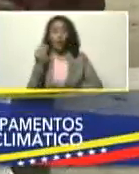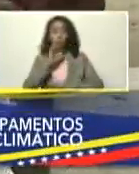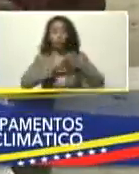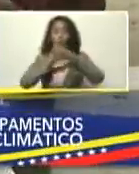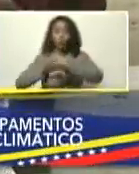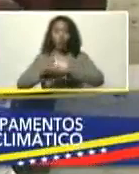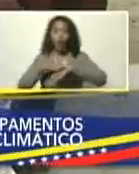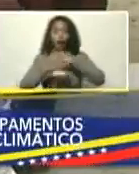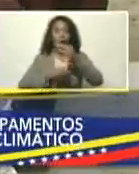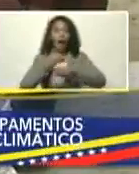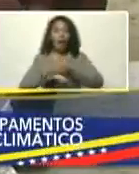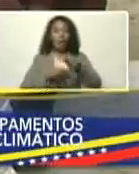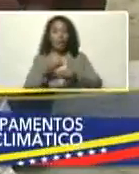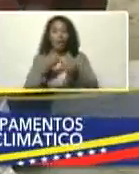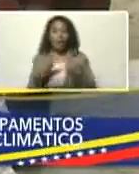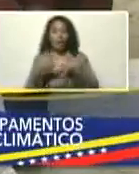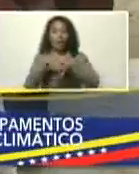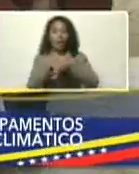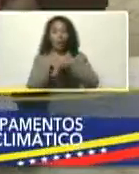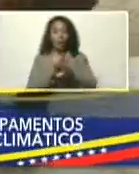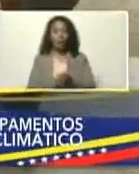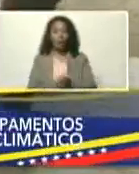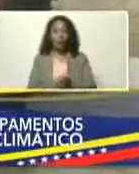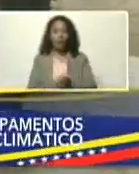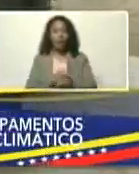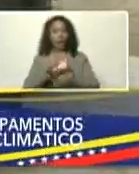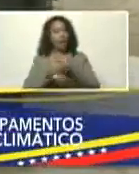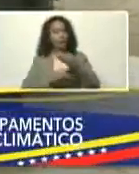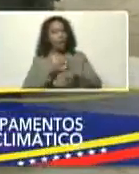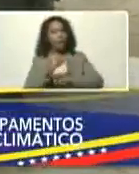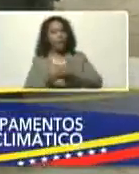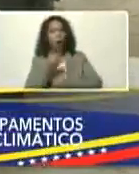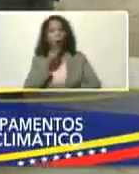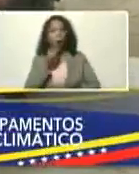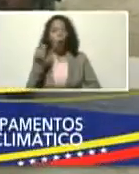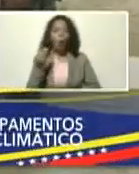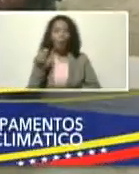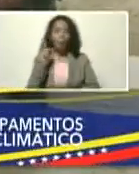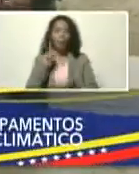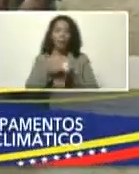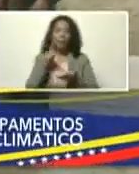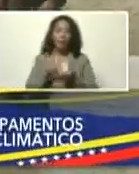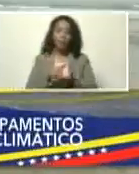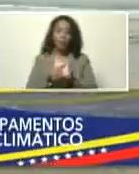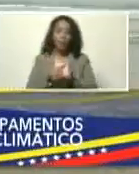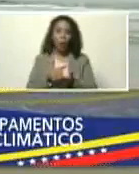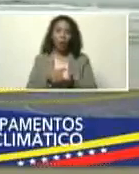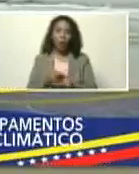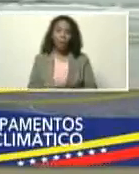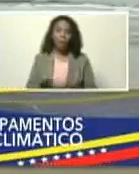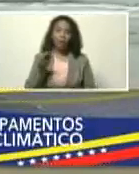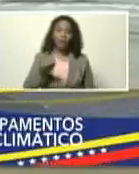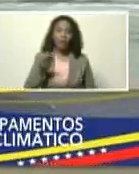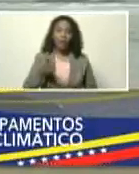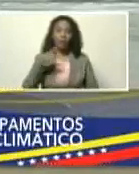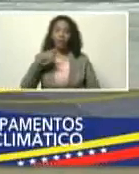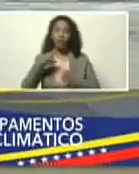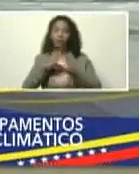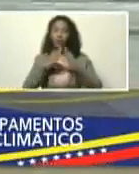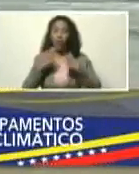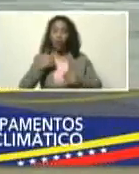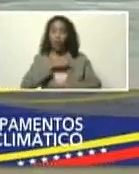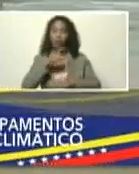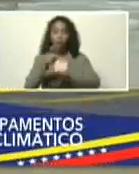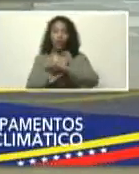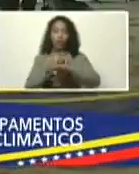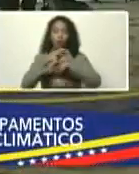siempre nos hace, a incorporarnos, a ser, de la juventud, partícipe, protagonista, de todo lo que, nuestro